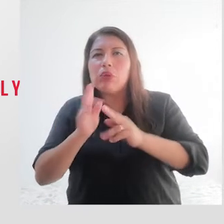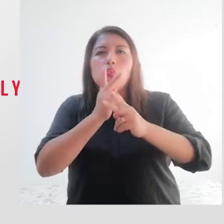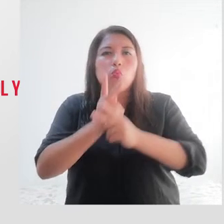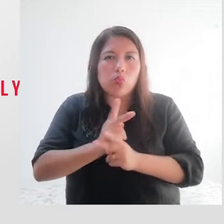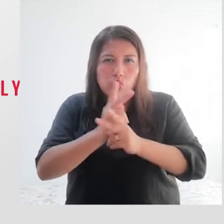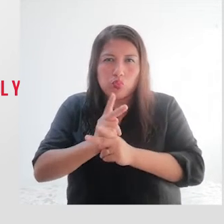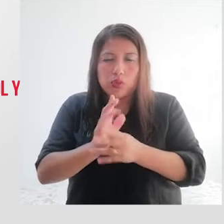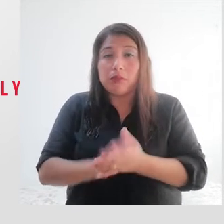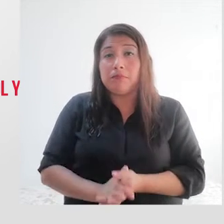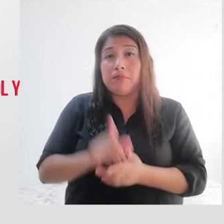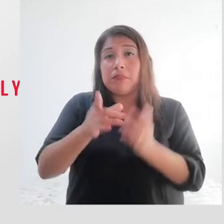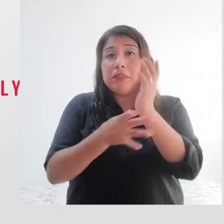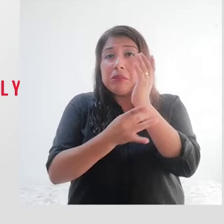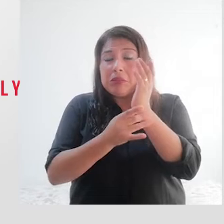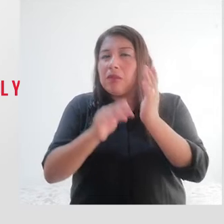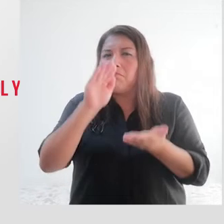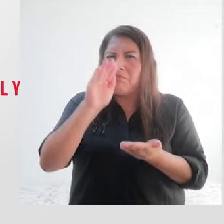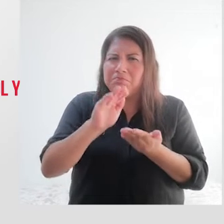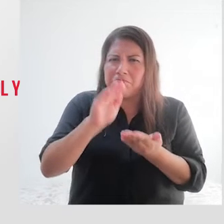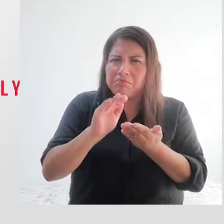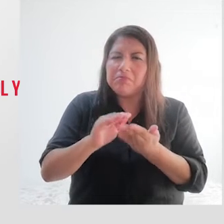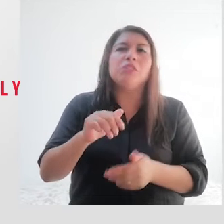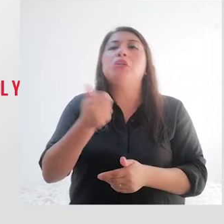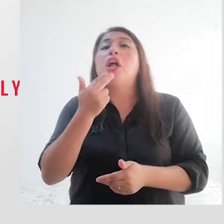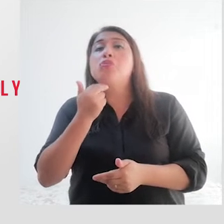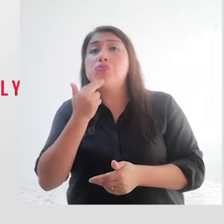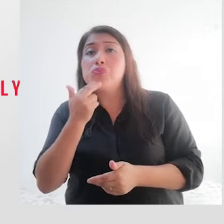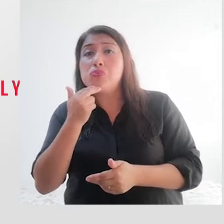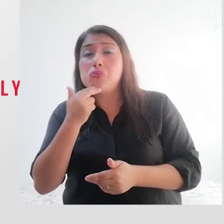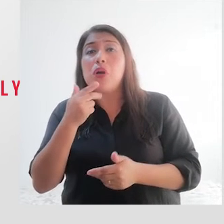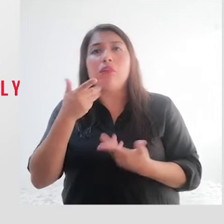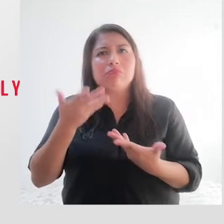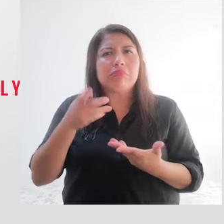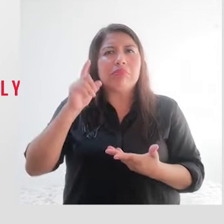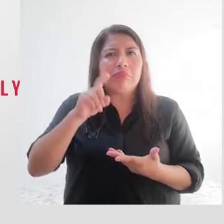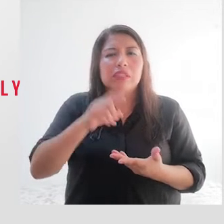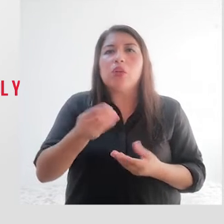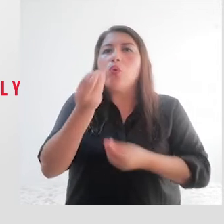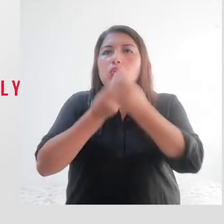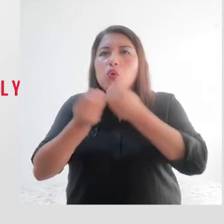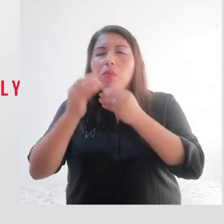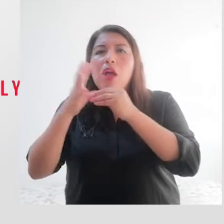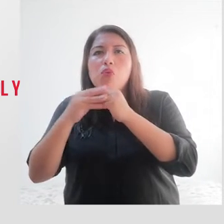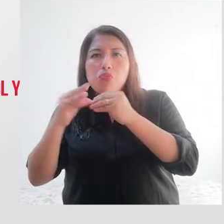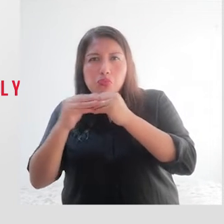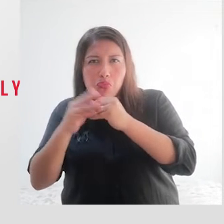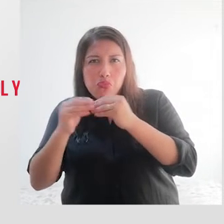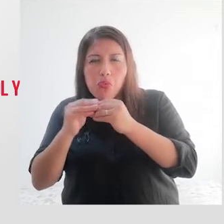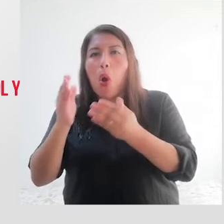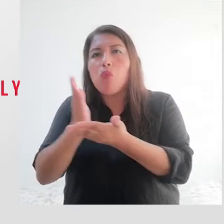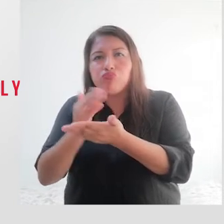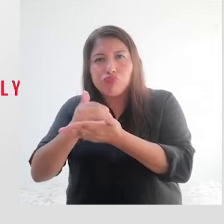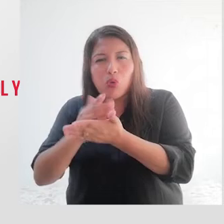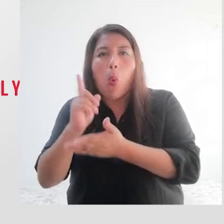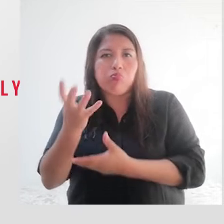Para tener un nivel adecuado de colesterol y triglicérido, debemos considerar un consumo diario de frutas enteras o